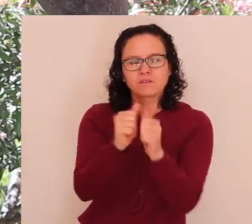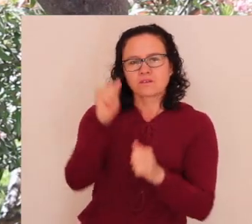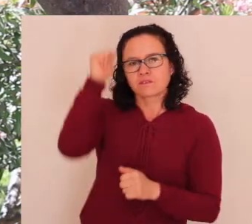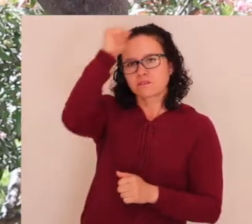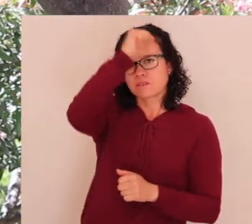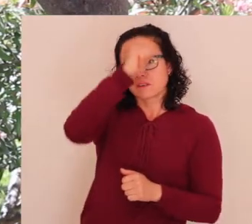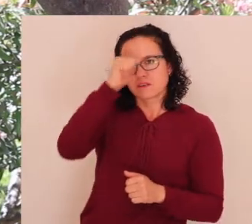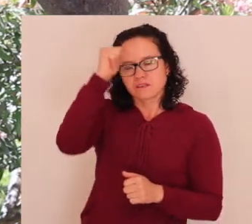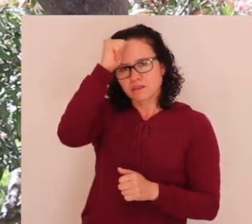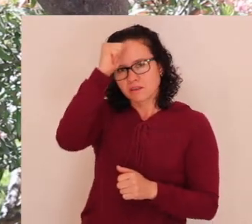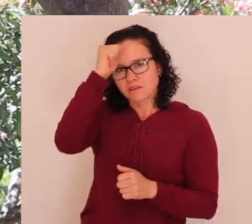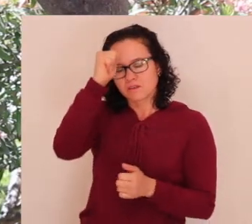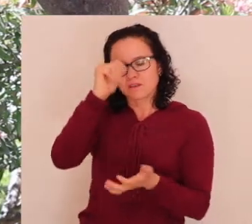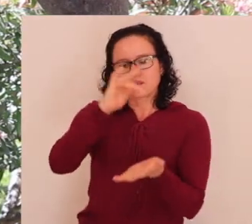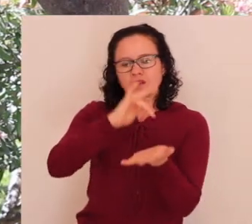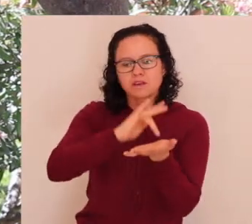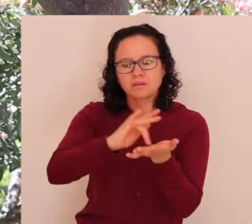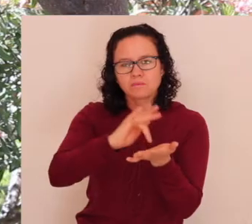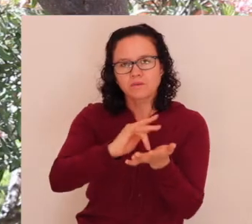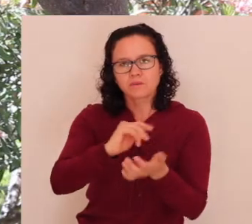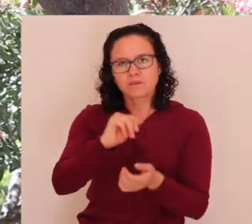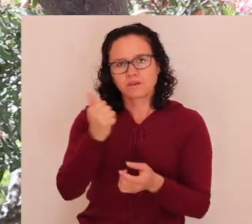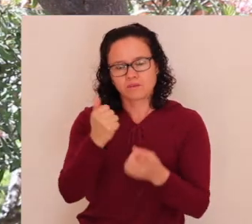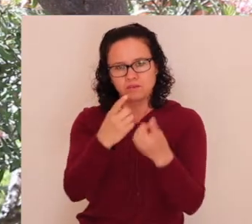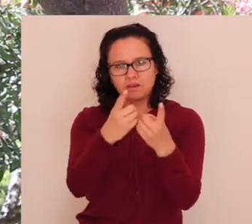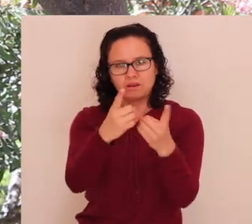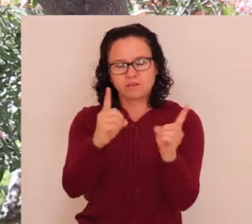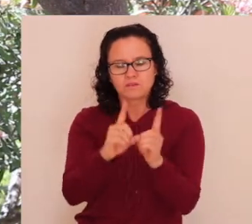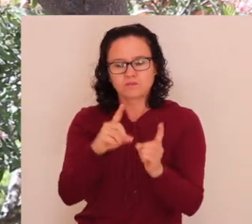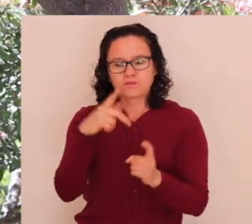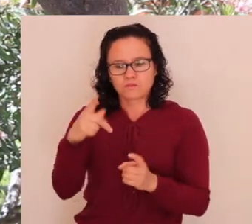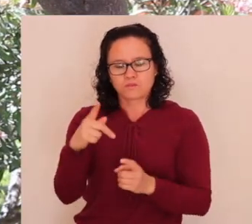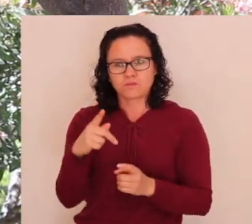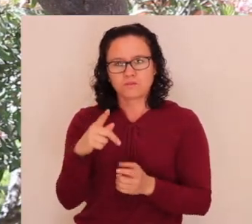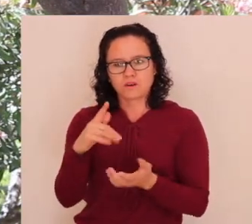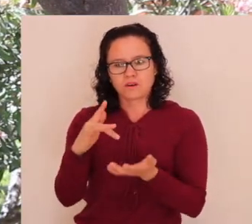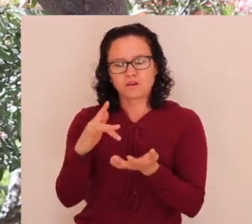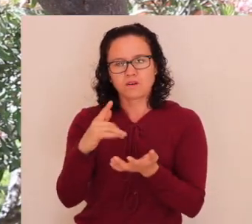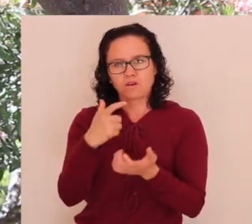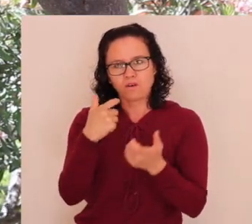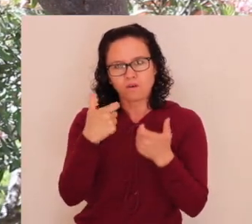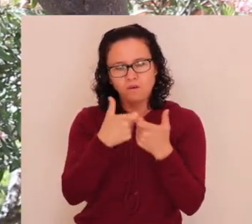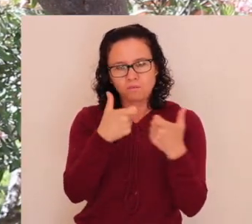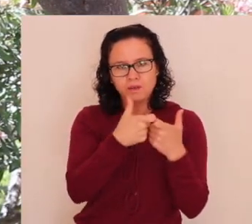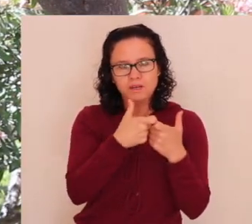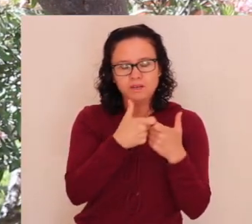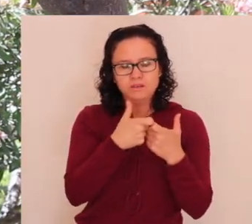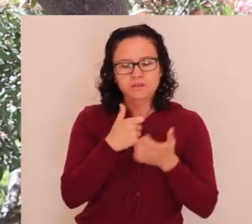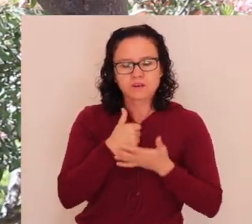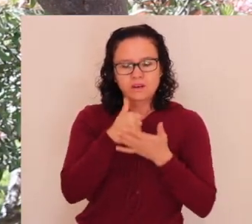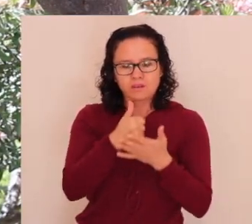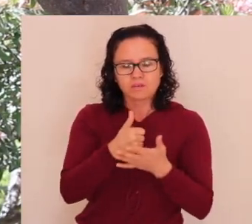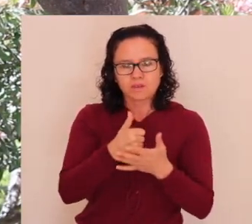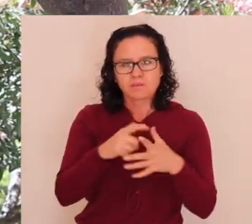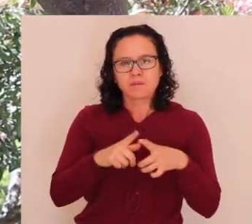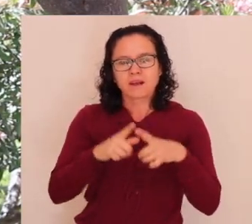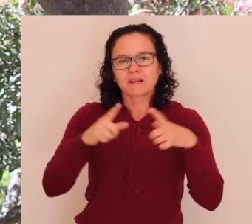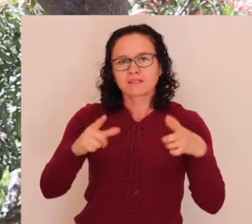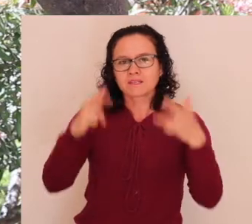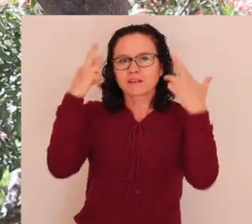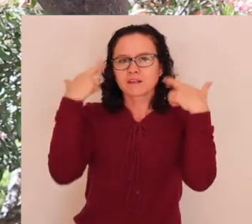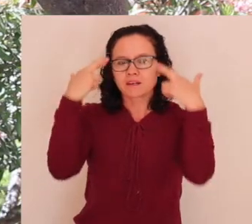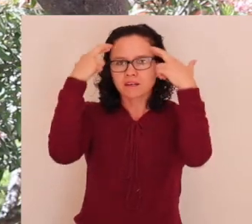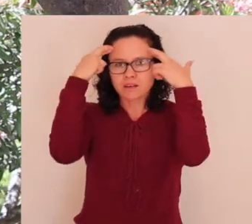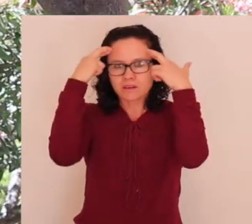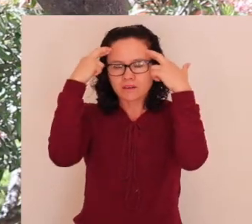sacerdotes y en apoyo que nos piden también otras diócesis. Tu ofrenda es una gran ayuda para extender el reino de los